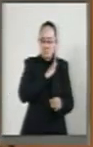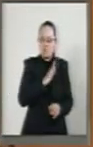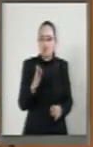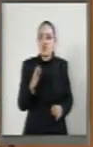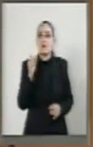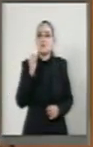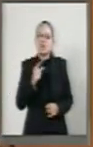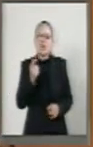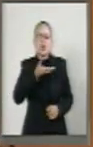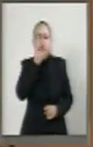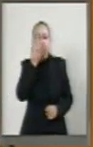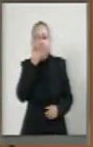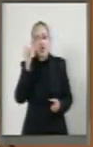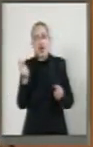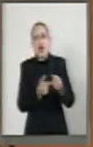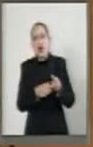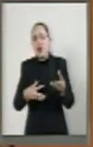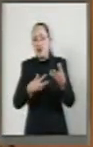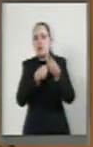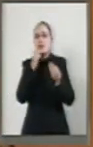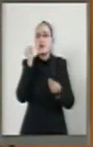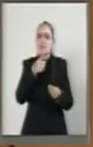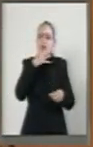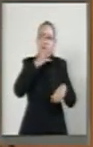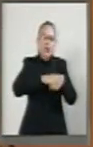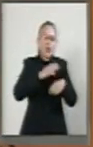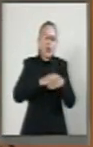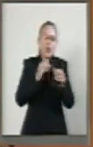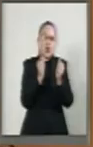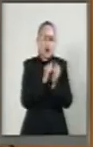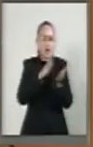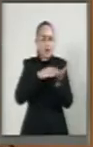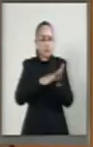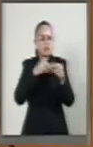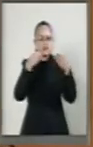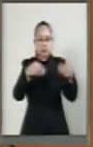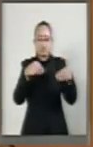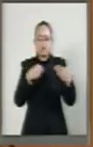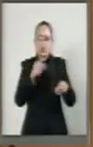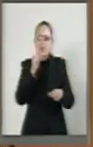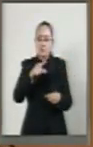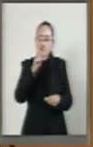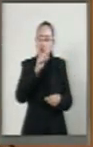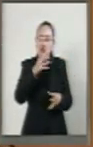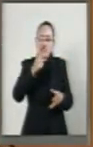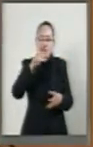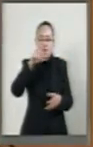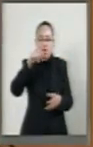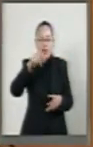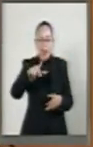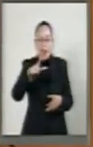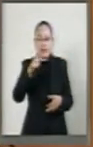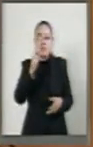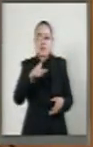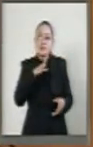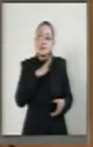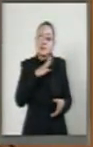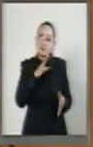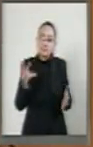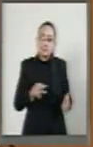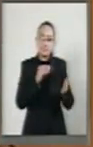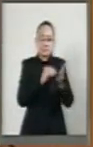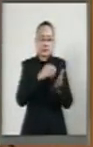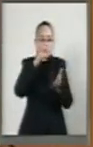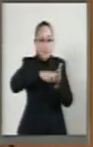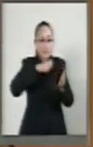tradicional en la vía sumaria y la simplificación en las notificaciones practicadas por el referido tribunal, la cual forma parte de la